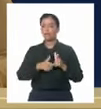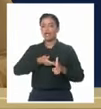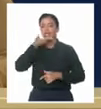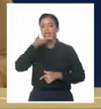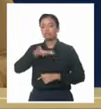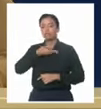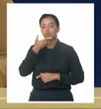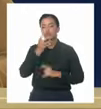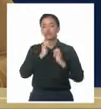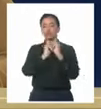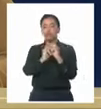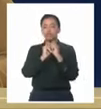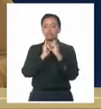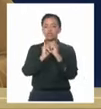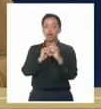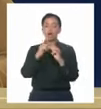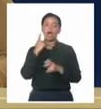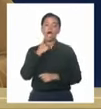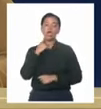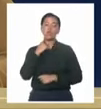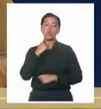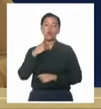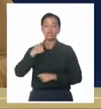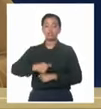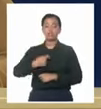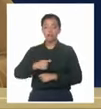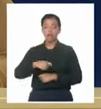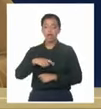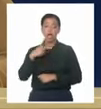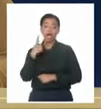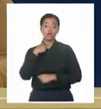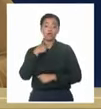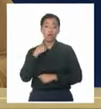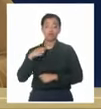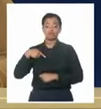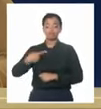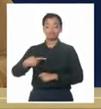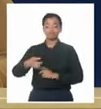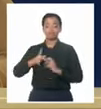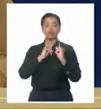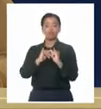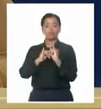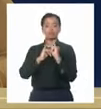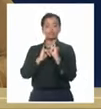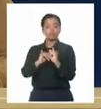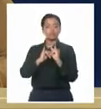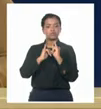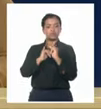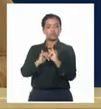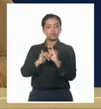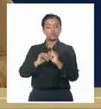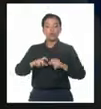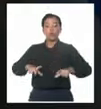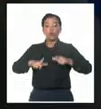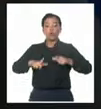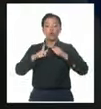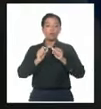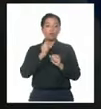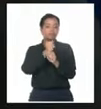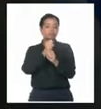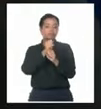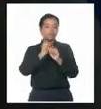de manera anual a los tribunales populares de justicia de cómo ha sido su intervención, el cumplimiento de sus funciones.